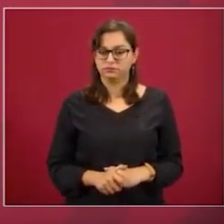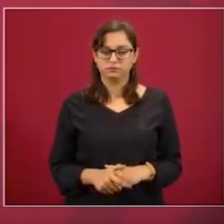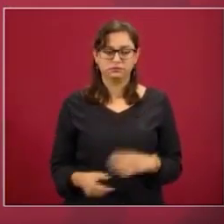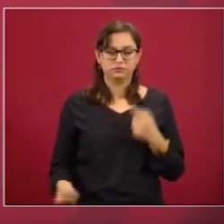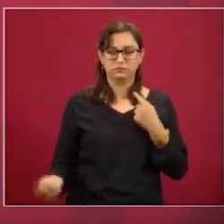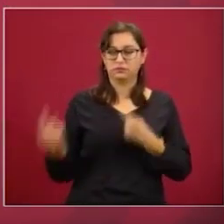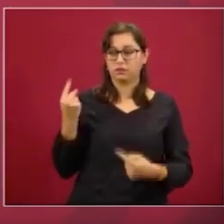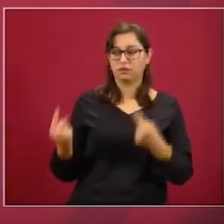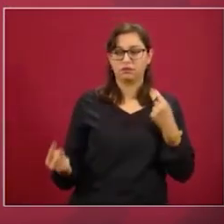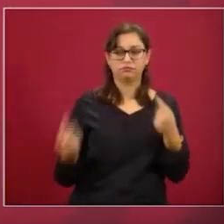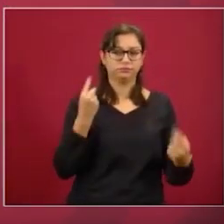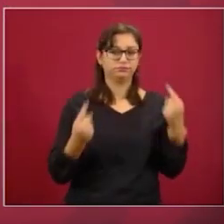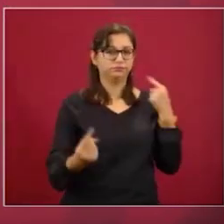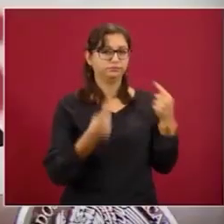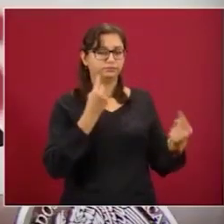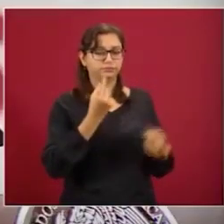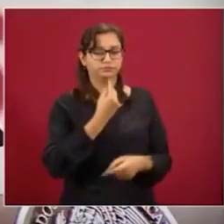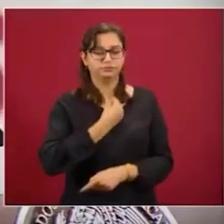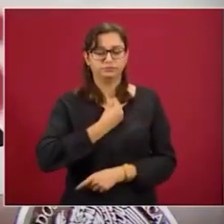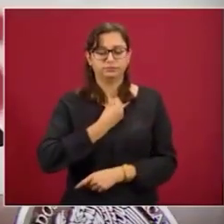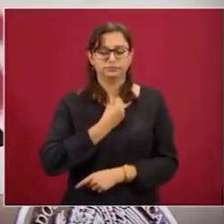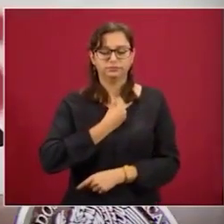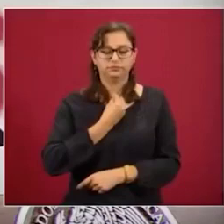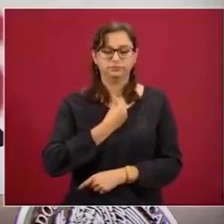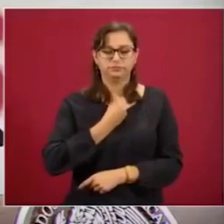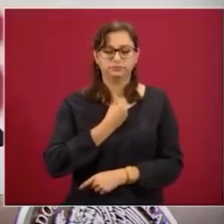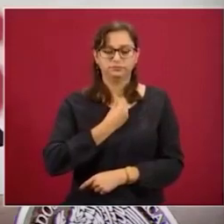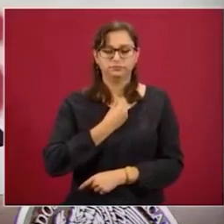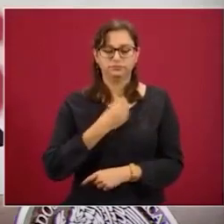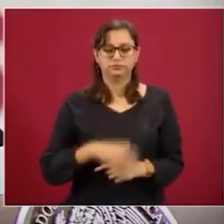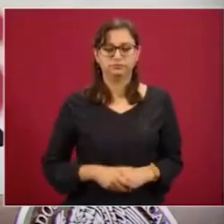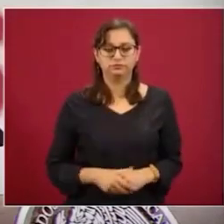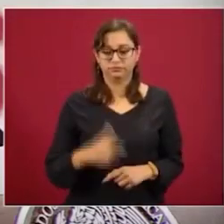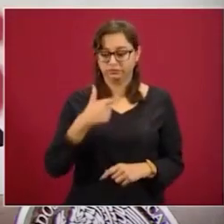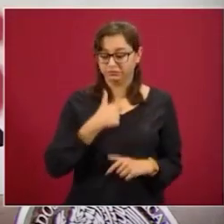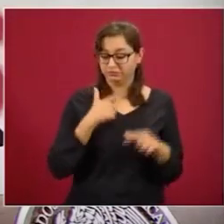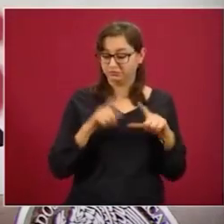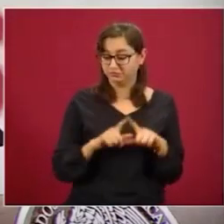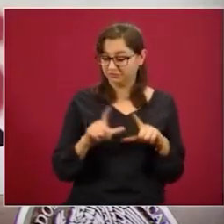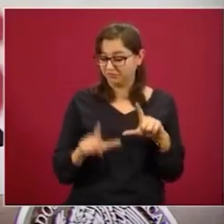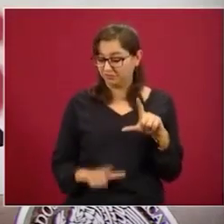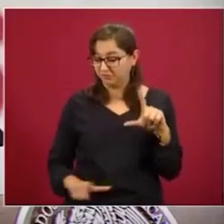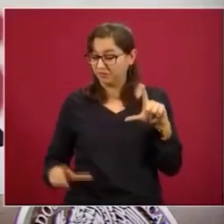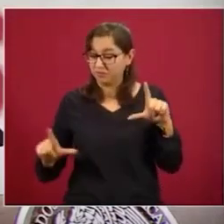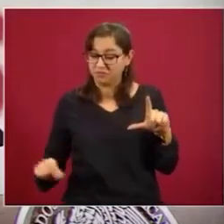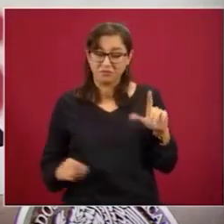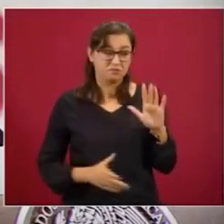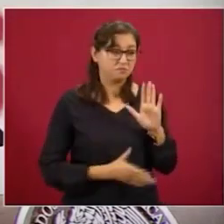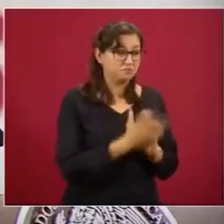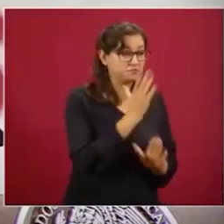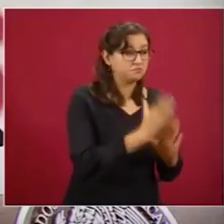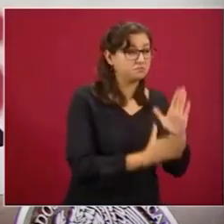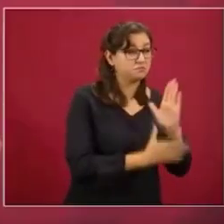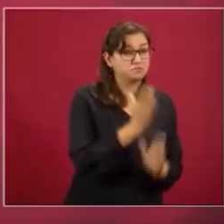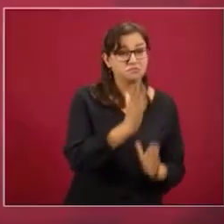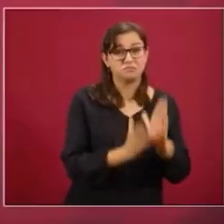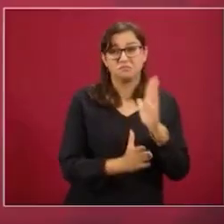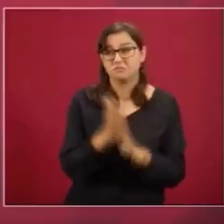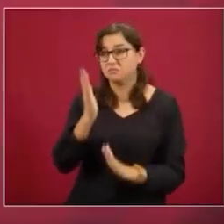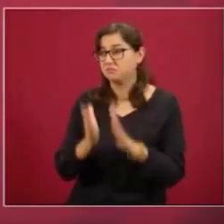provocación. Y yo estoy recorriendo el país y la mayoría de la gente